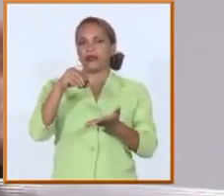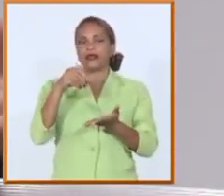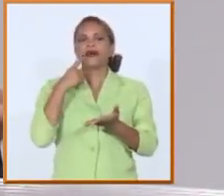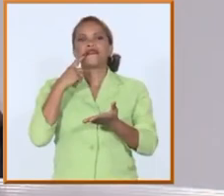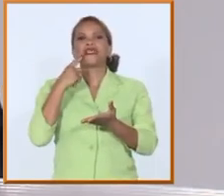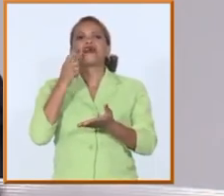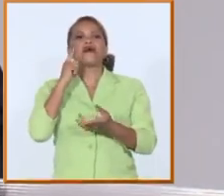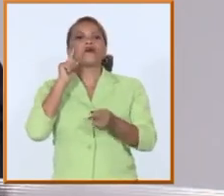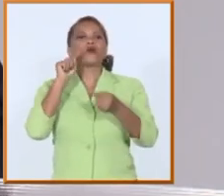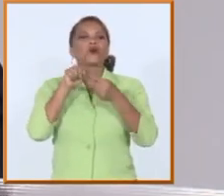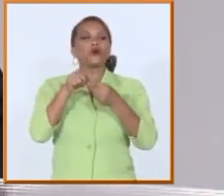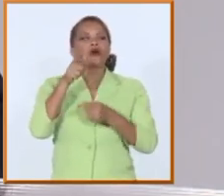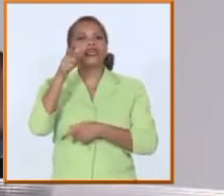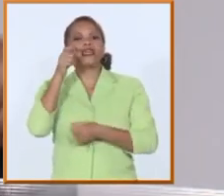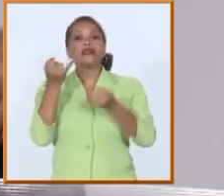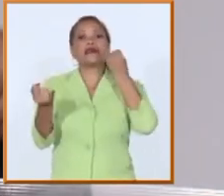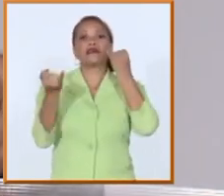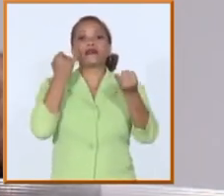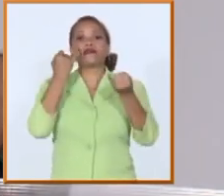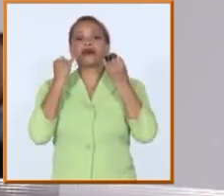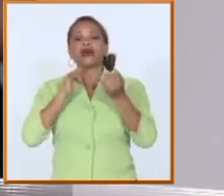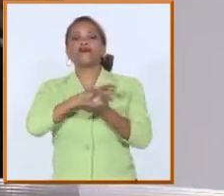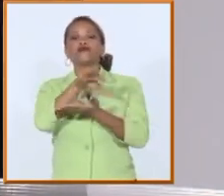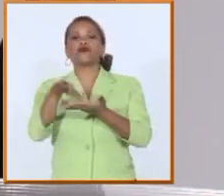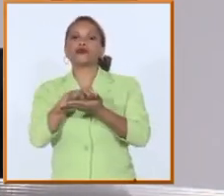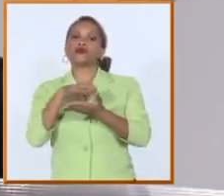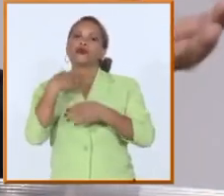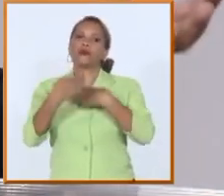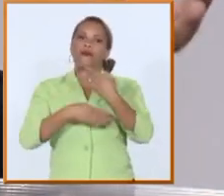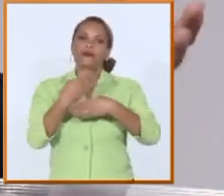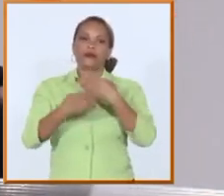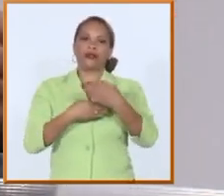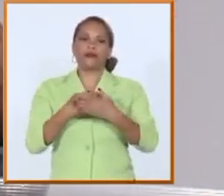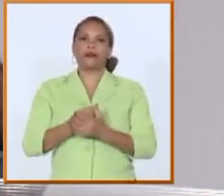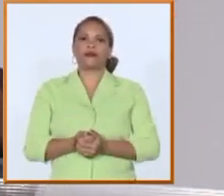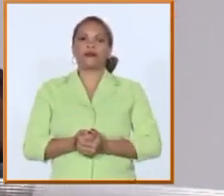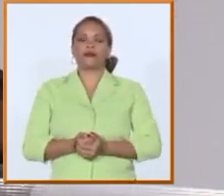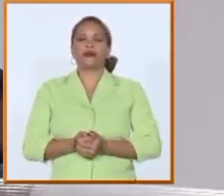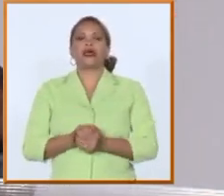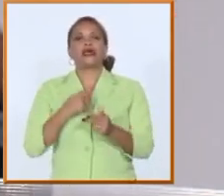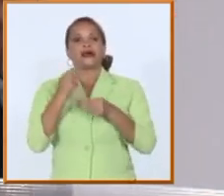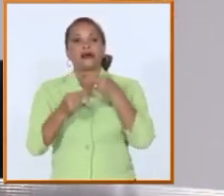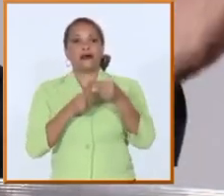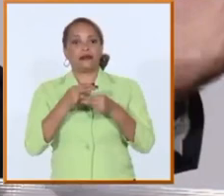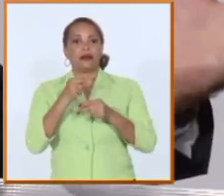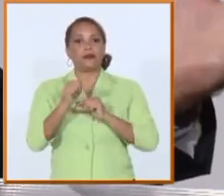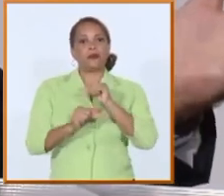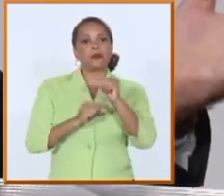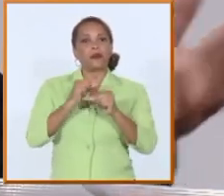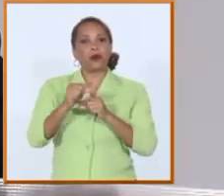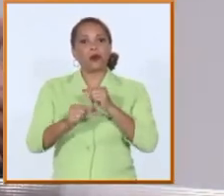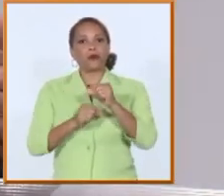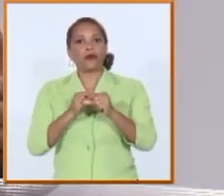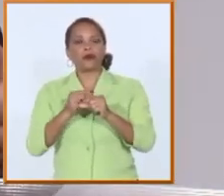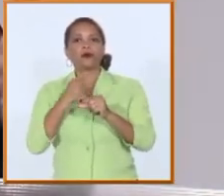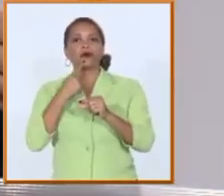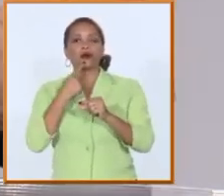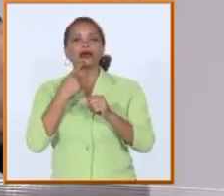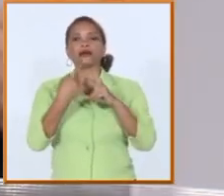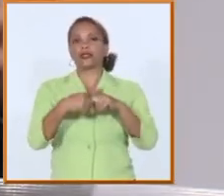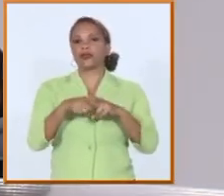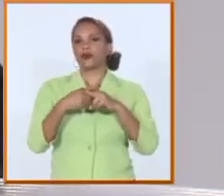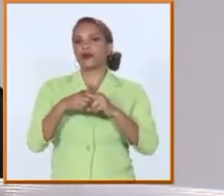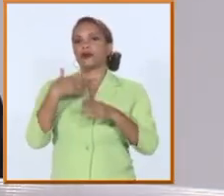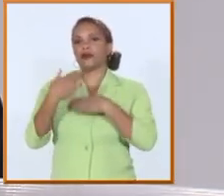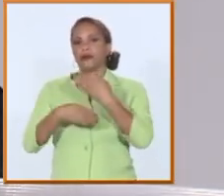lugar mejor que en el propio territorio para hacer de manera objetiva y racional obviamente la